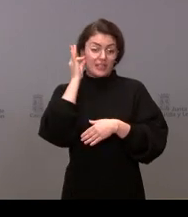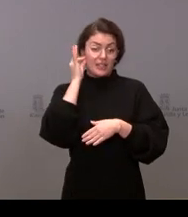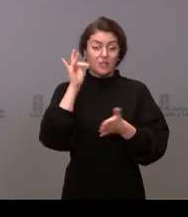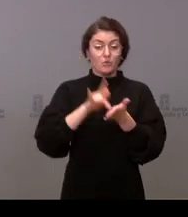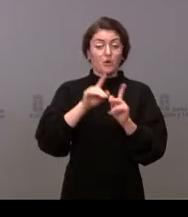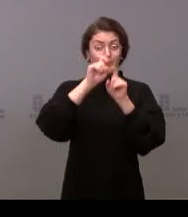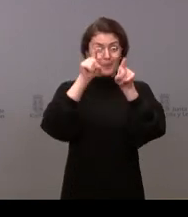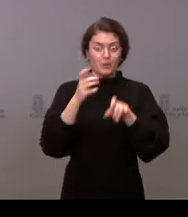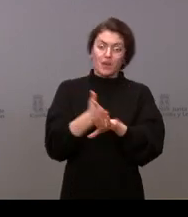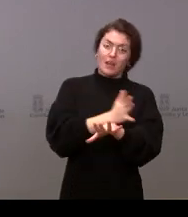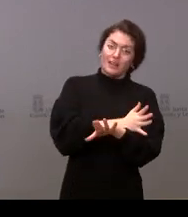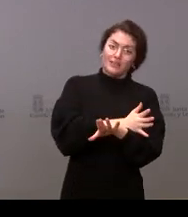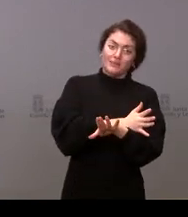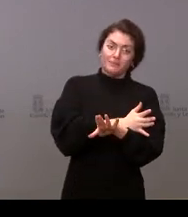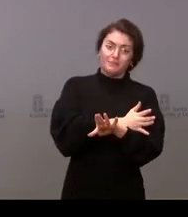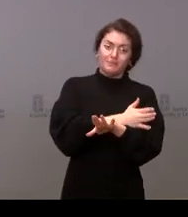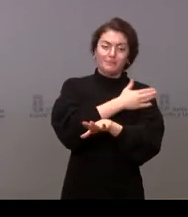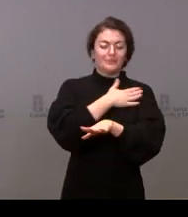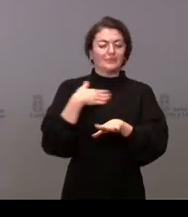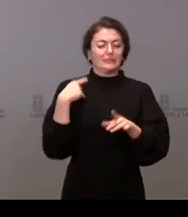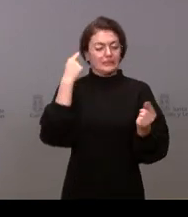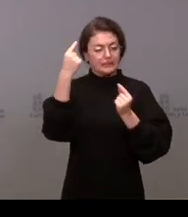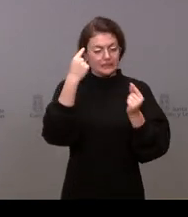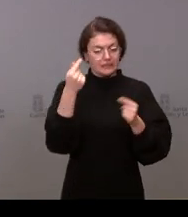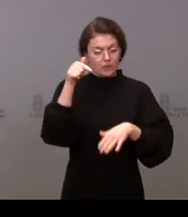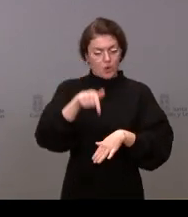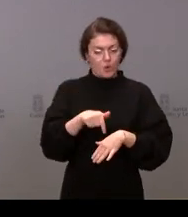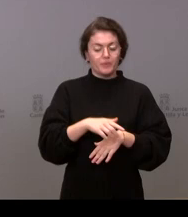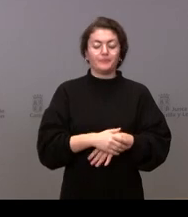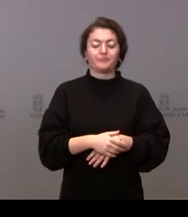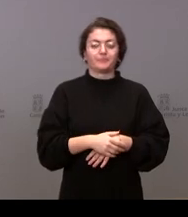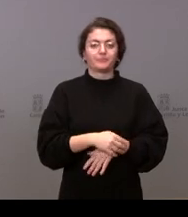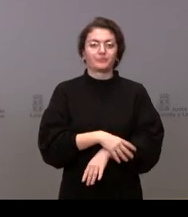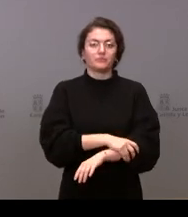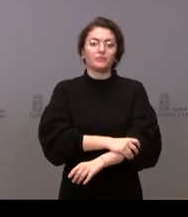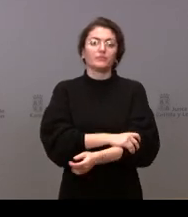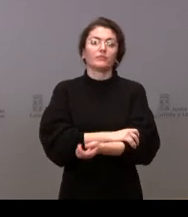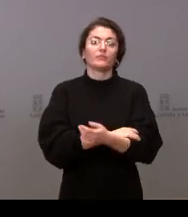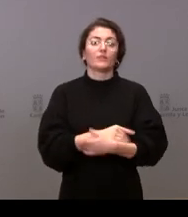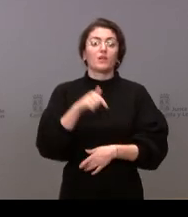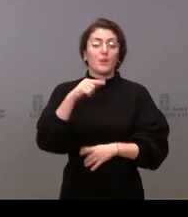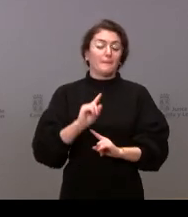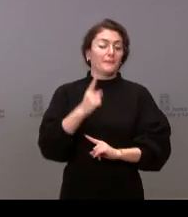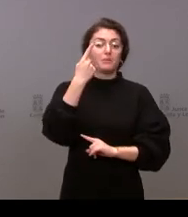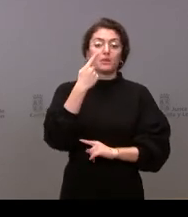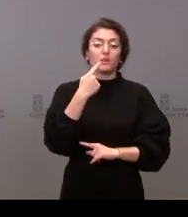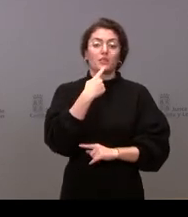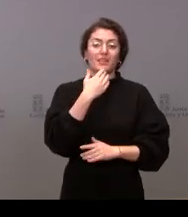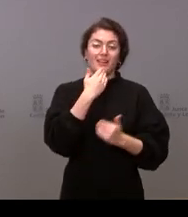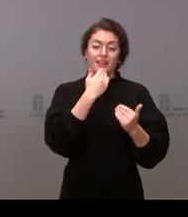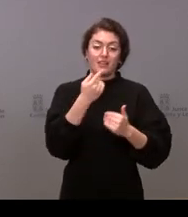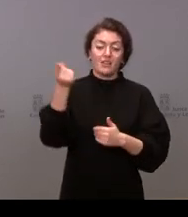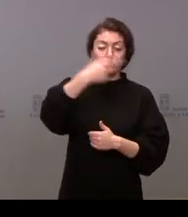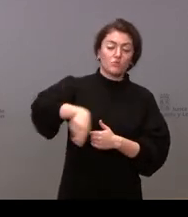gustaría precisar un par de cosas. En un día como hoy, lo primero, agradecer a todos quienes trabajan